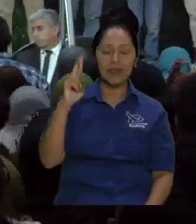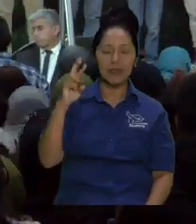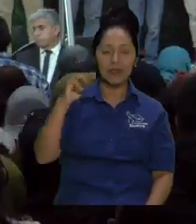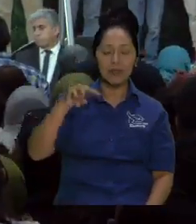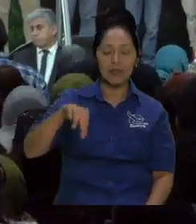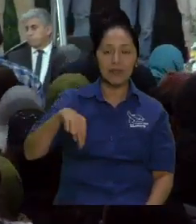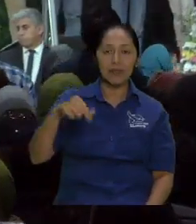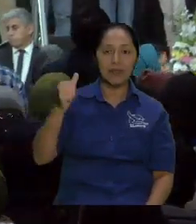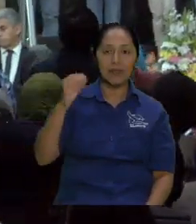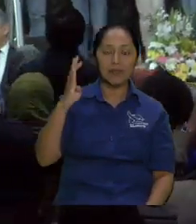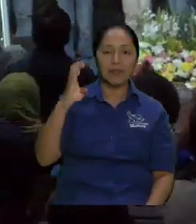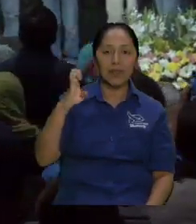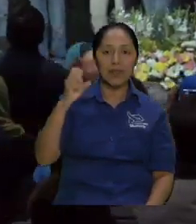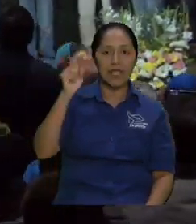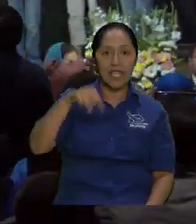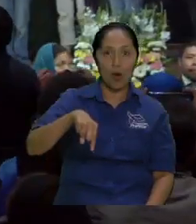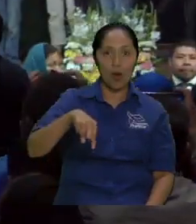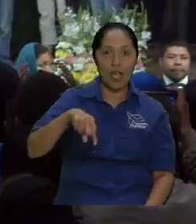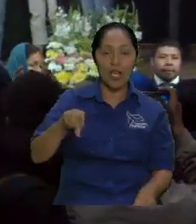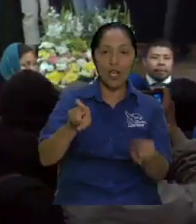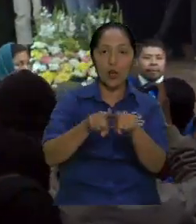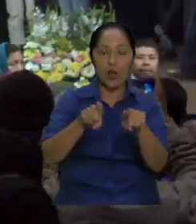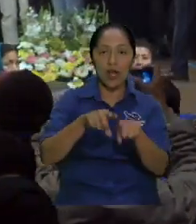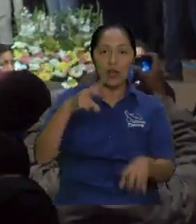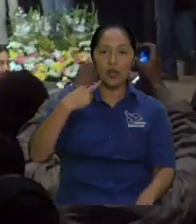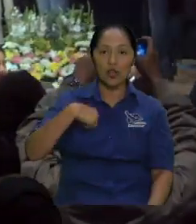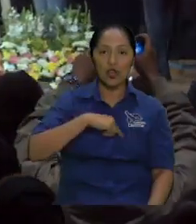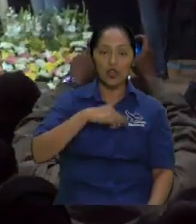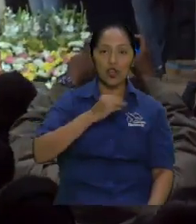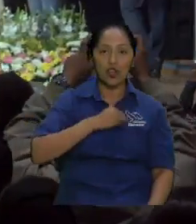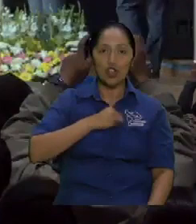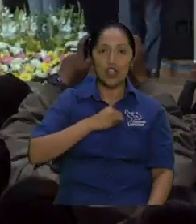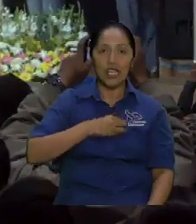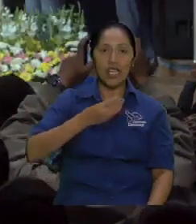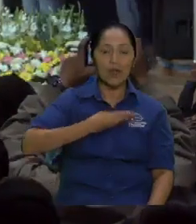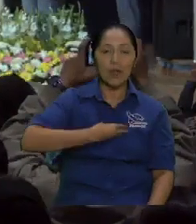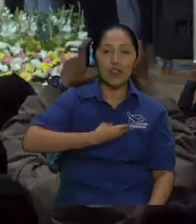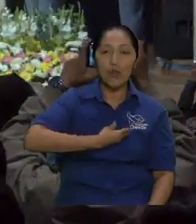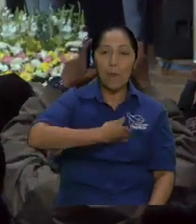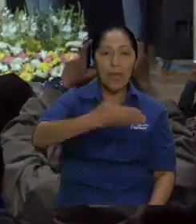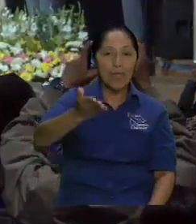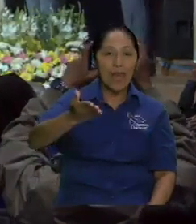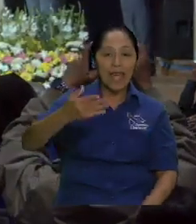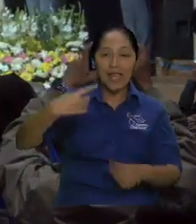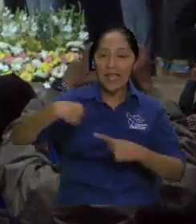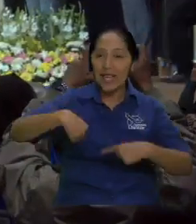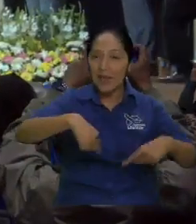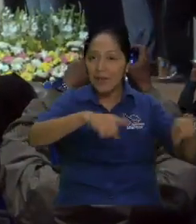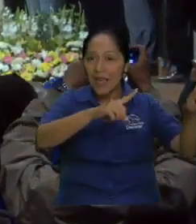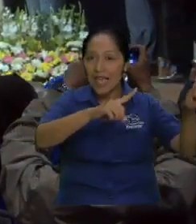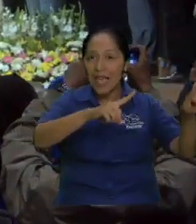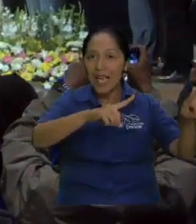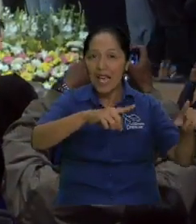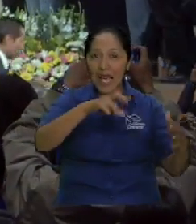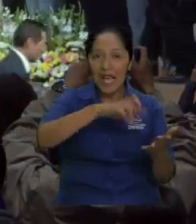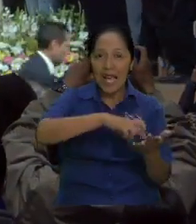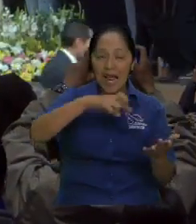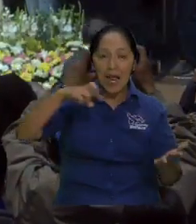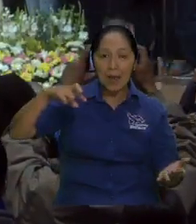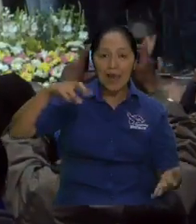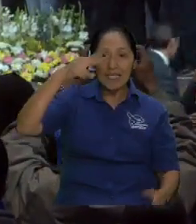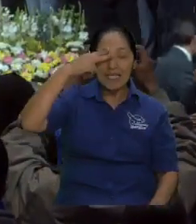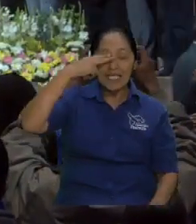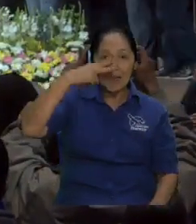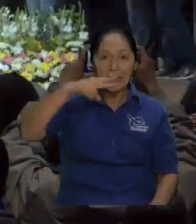pero entonces ahora los los queremos enviar mis hermanos van a estar trabajando allá en otro país